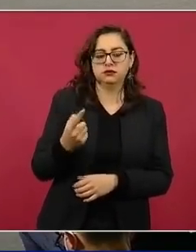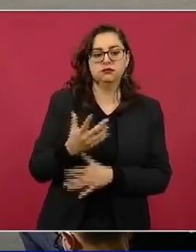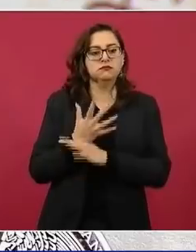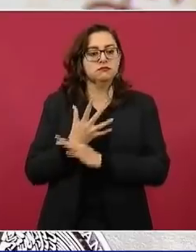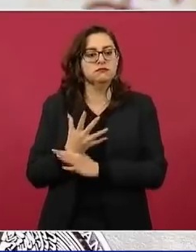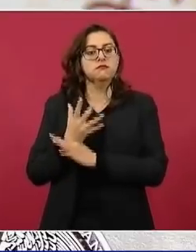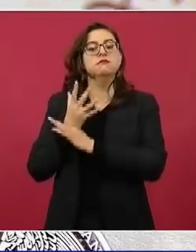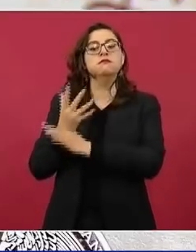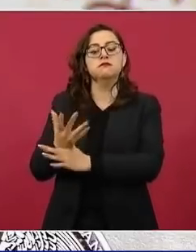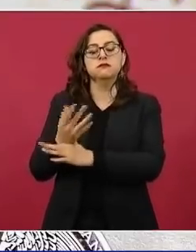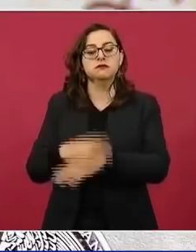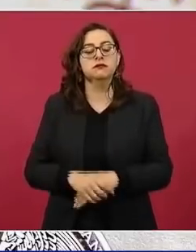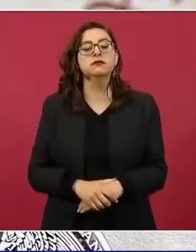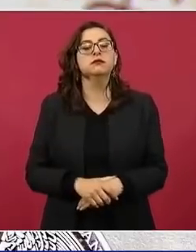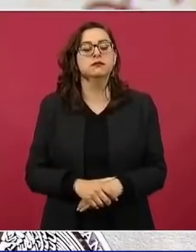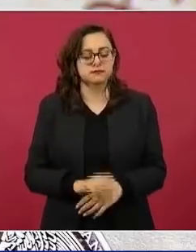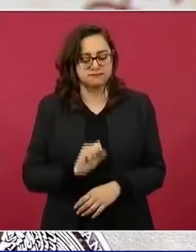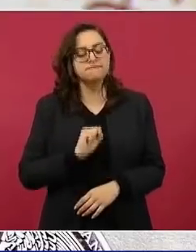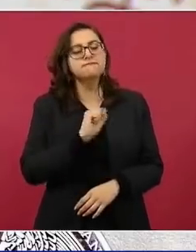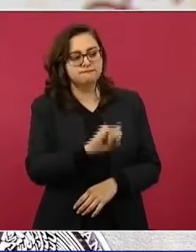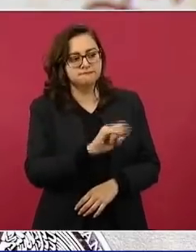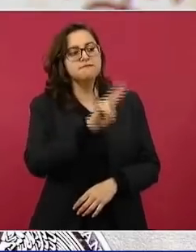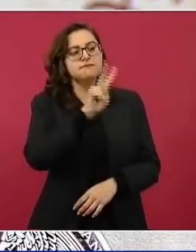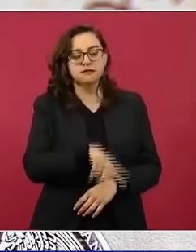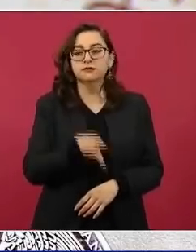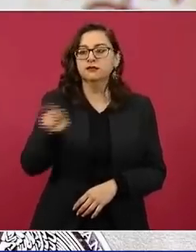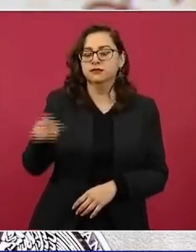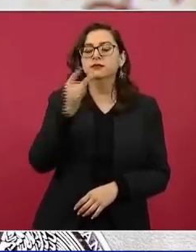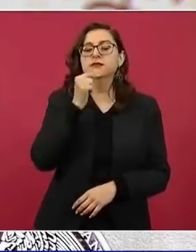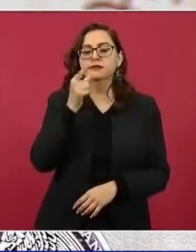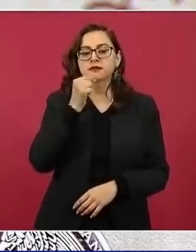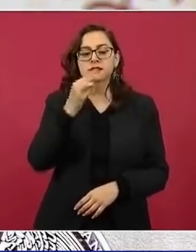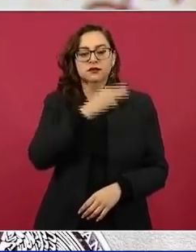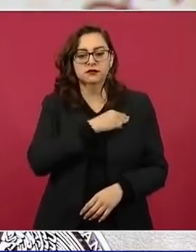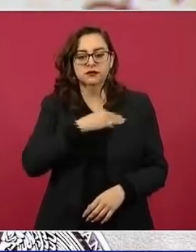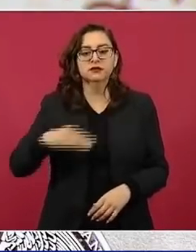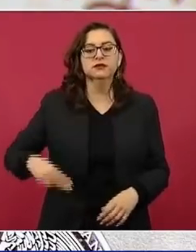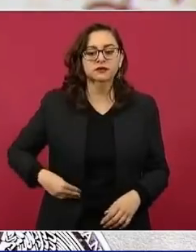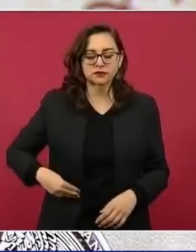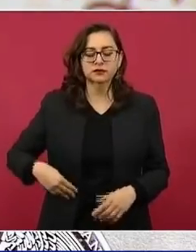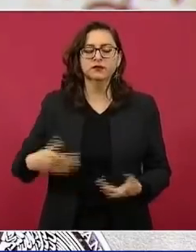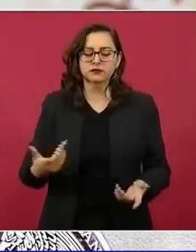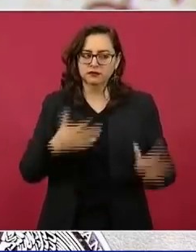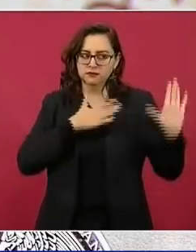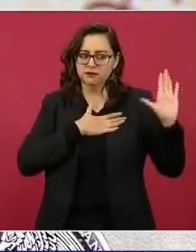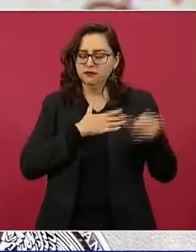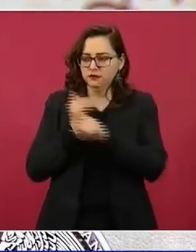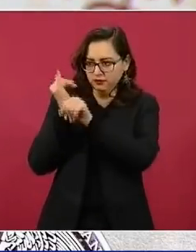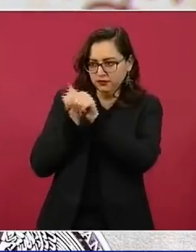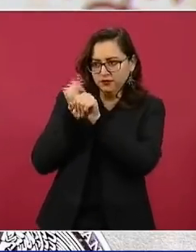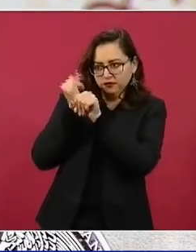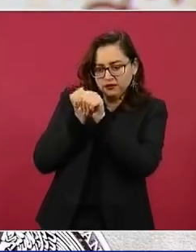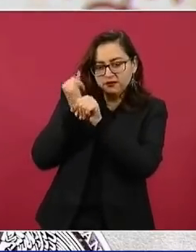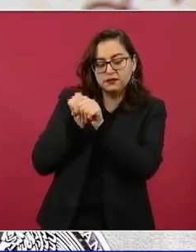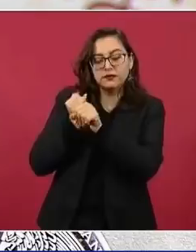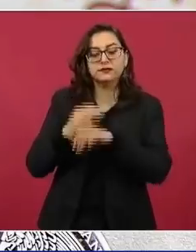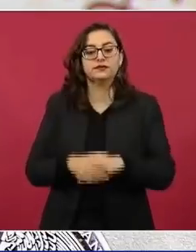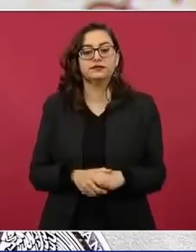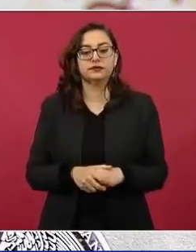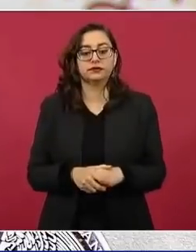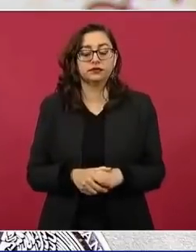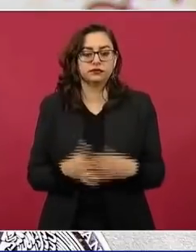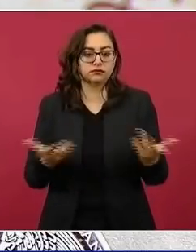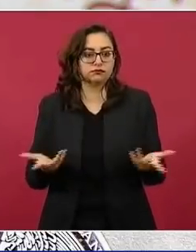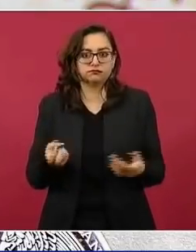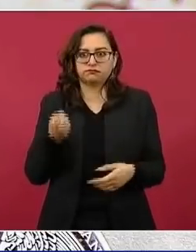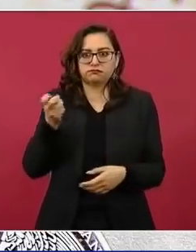confirmó que los hechos sucedieron en la comandancia municipal y prometió investigar los hechos. Hasta aquí